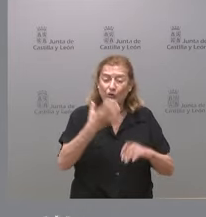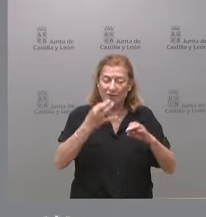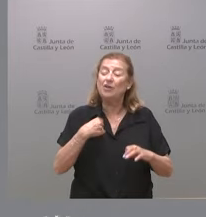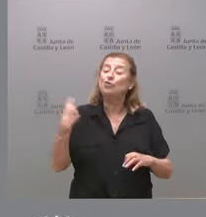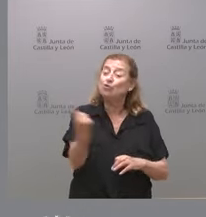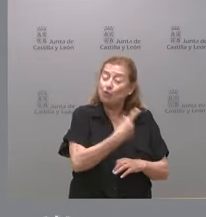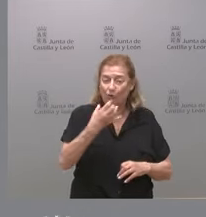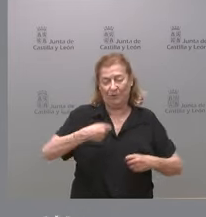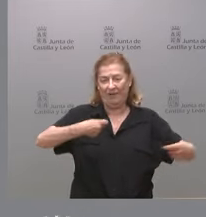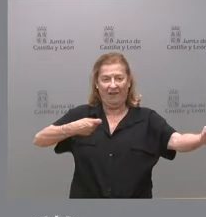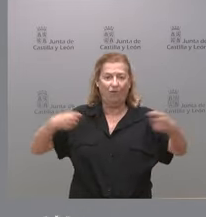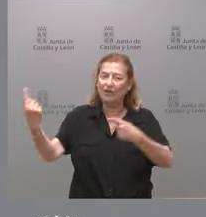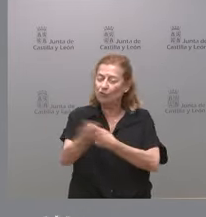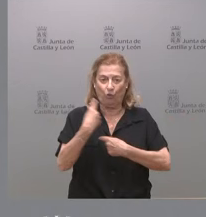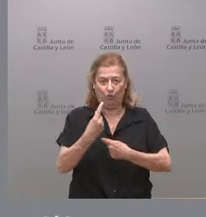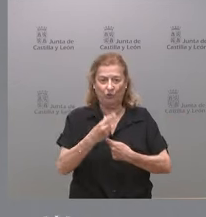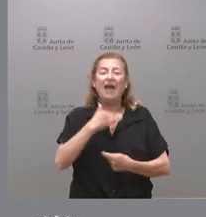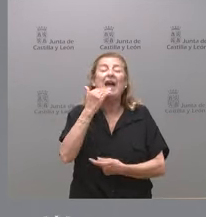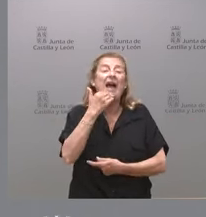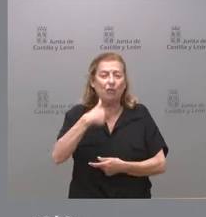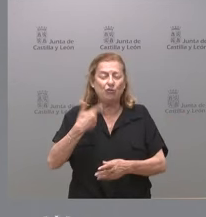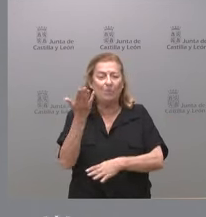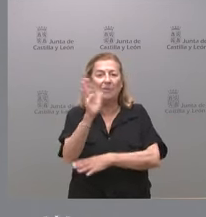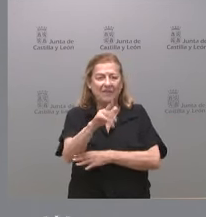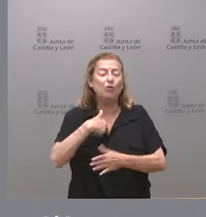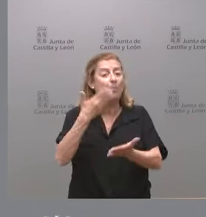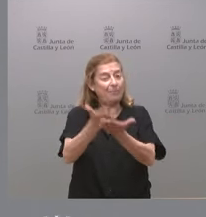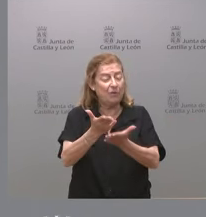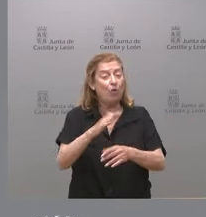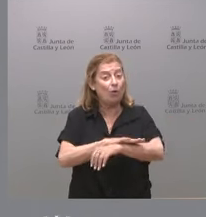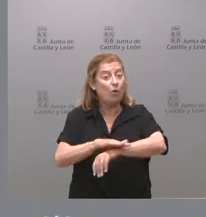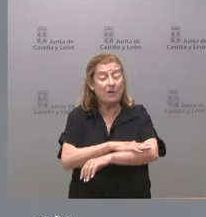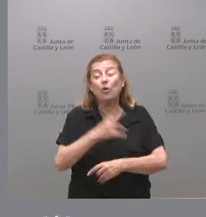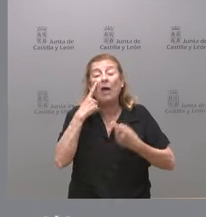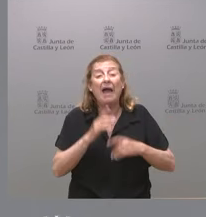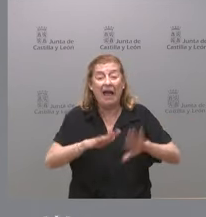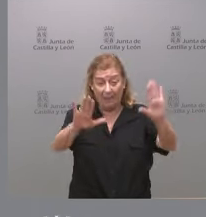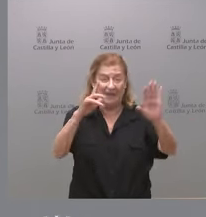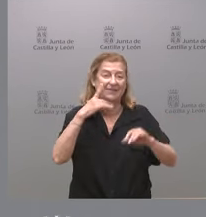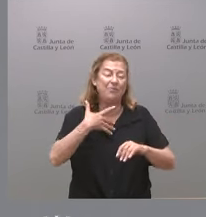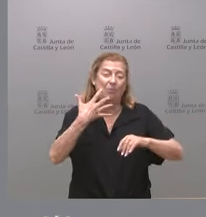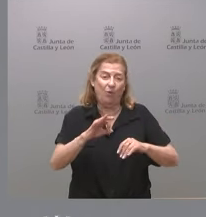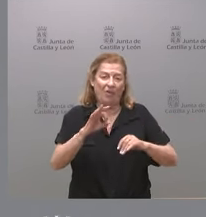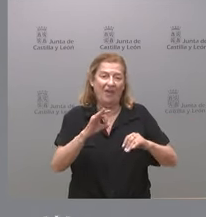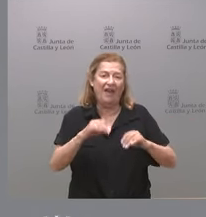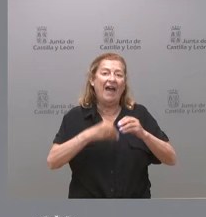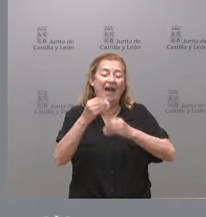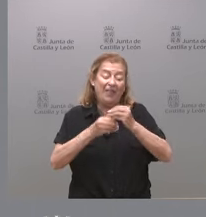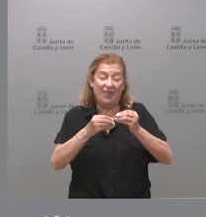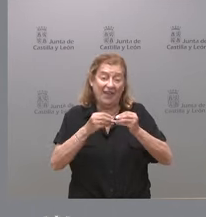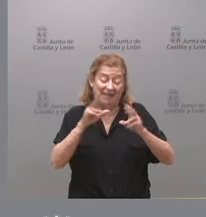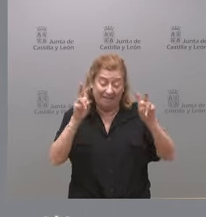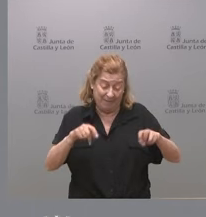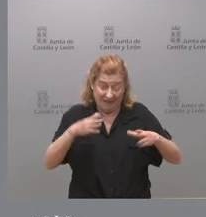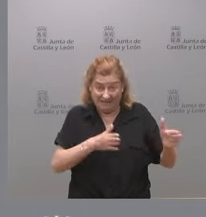que negociarse y es algo que planteamos le hemos pedido al gobierno veremos a ver si somos capaces de encauzar esta materia que a mi